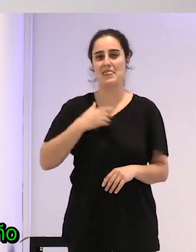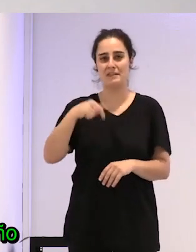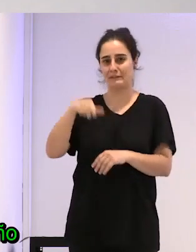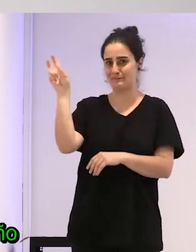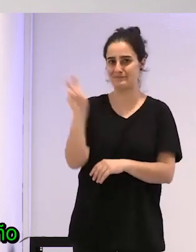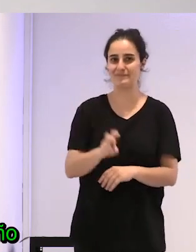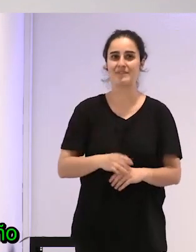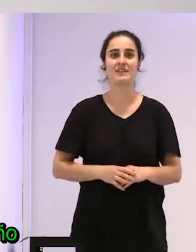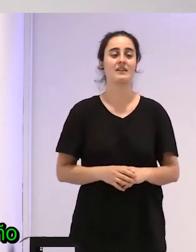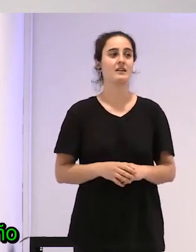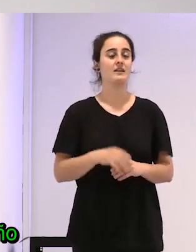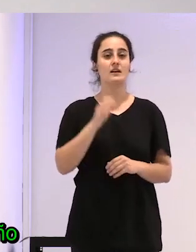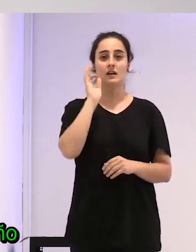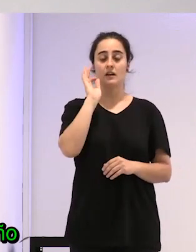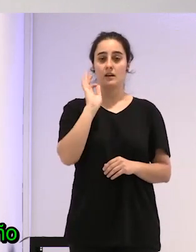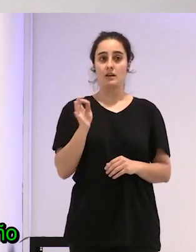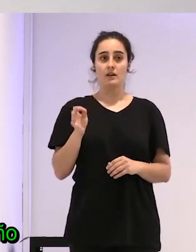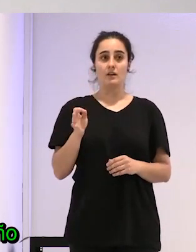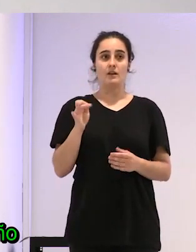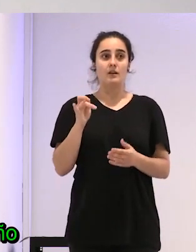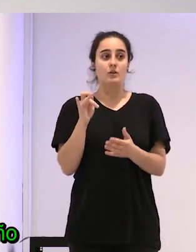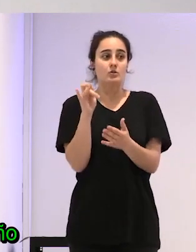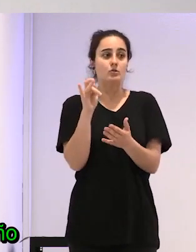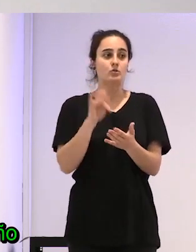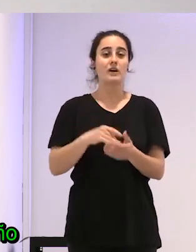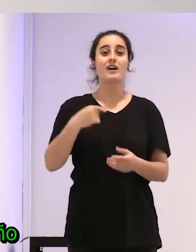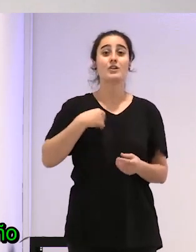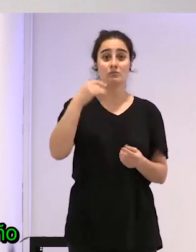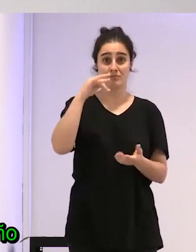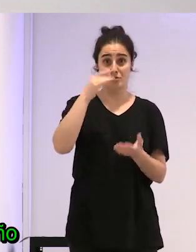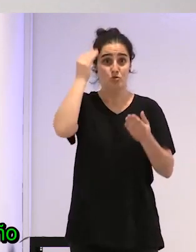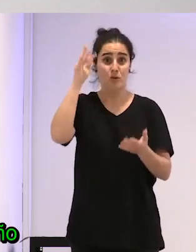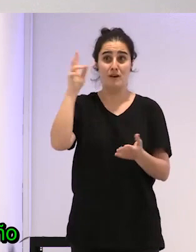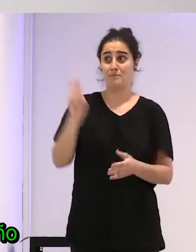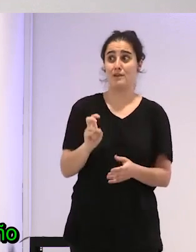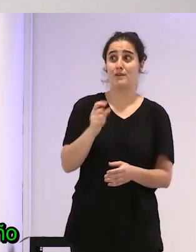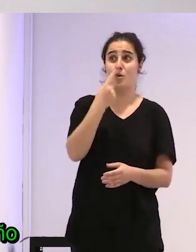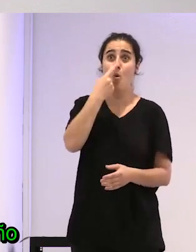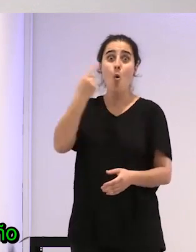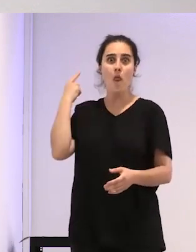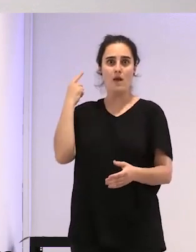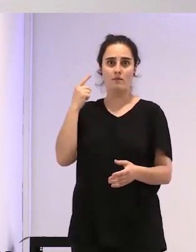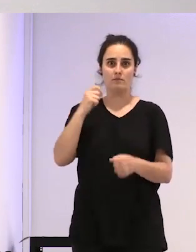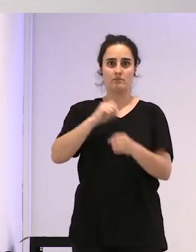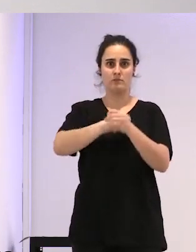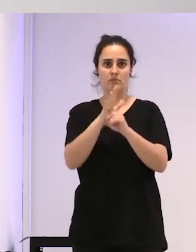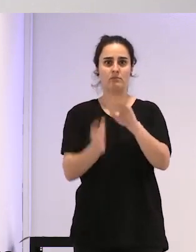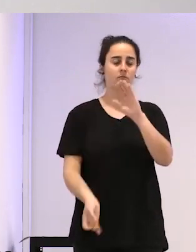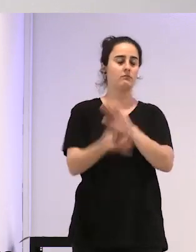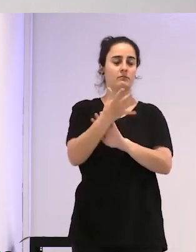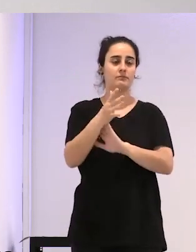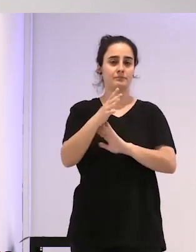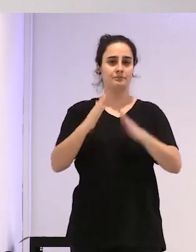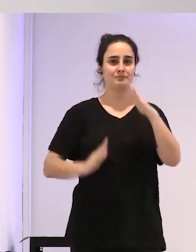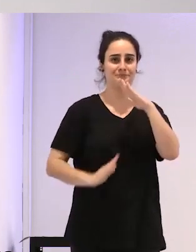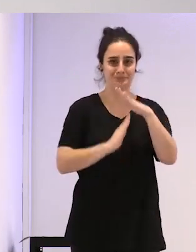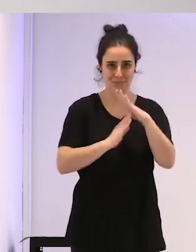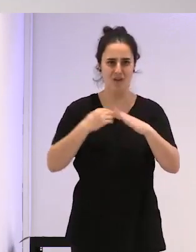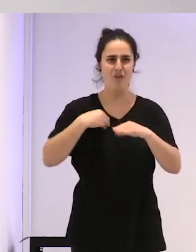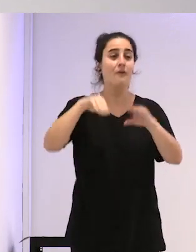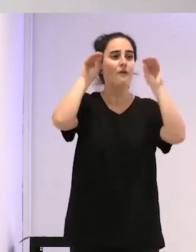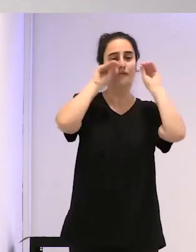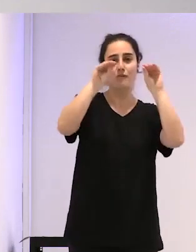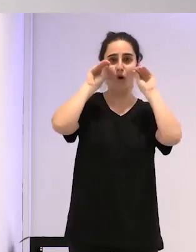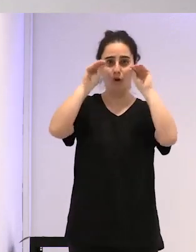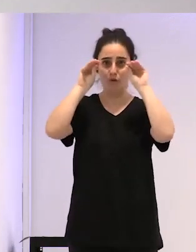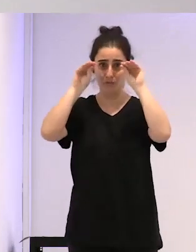La verdad es que es la primera conferencia que está hace un año. Y todo el tema COVID la dio, ¿no? Pero he hecho muchas formaciones,